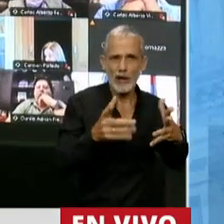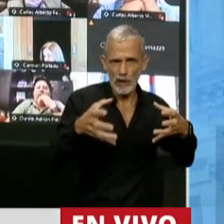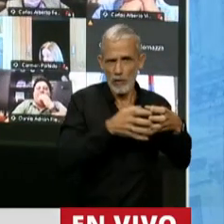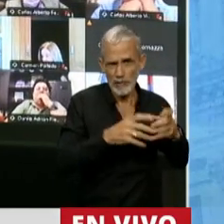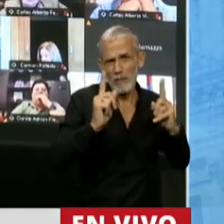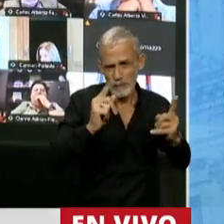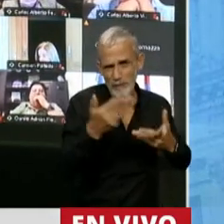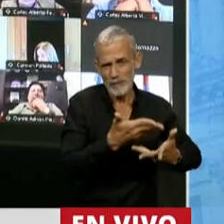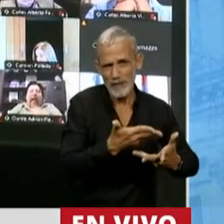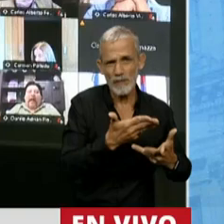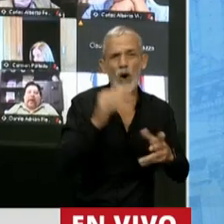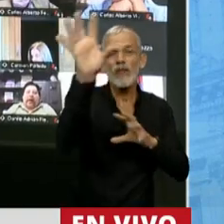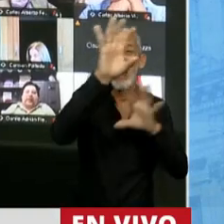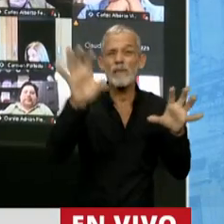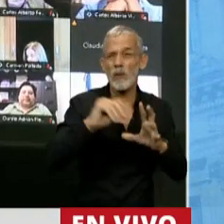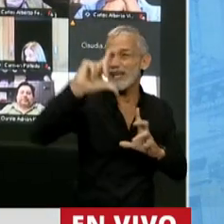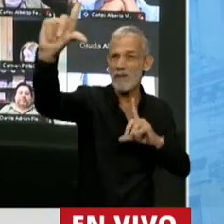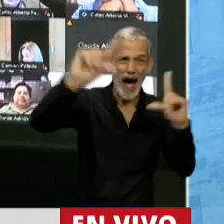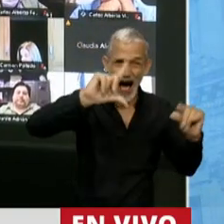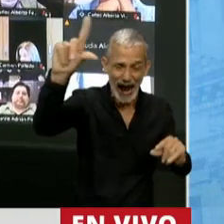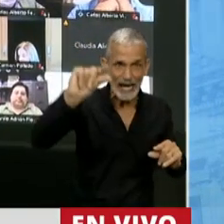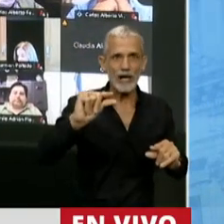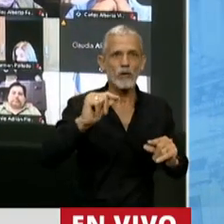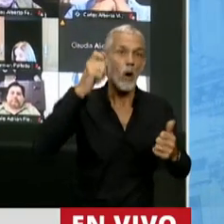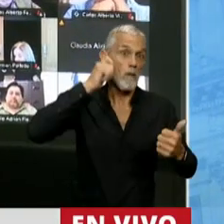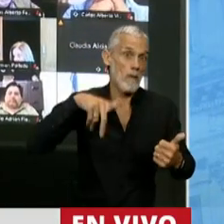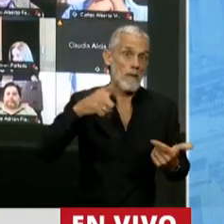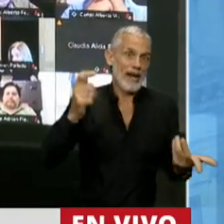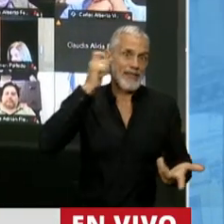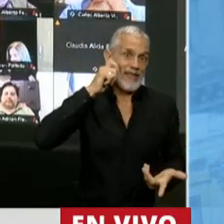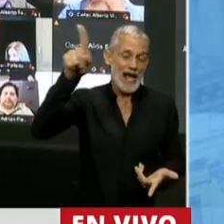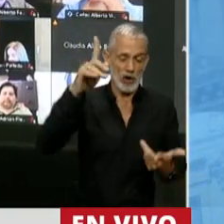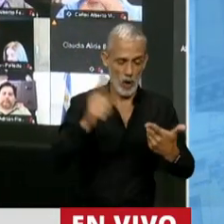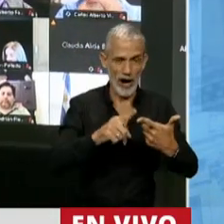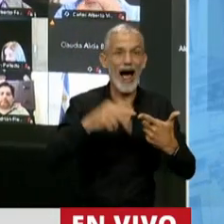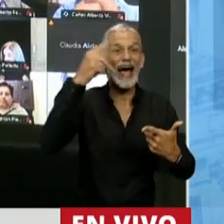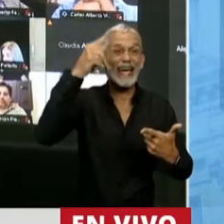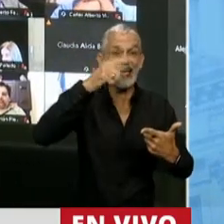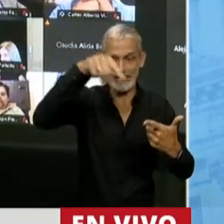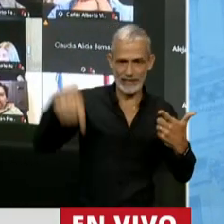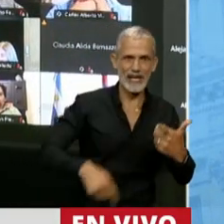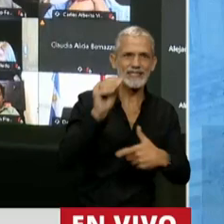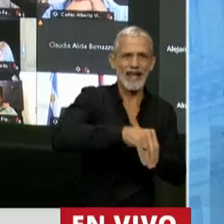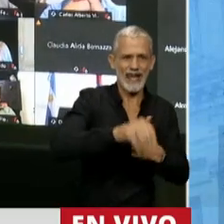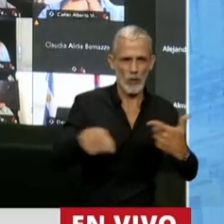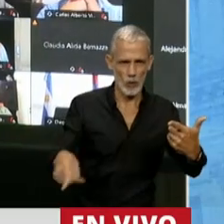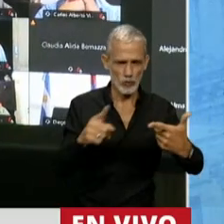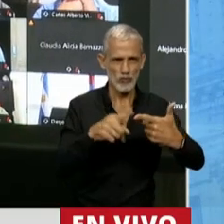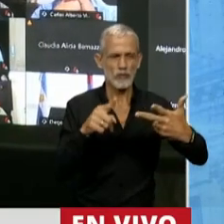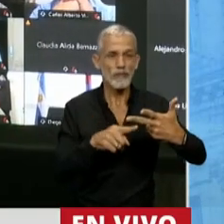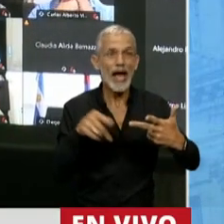venido, lamentablemente, de las provincias más lejanas. Menem, que vino de La Rioja. Los Kirchner, que vinieron de Santa Cruz.